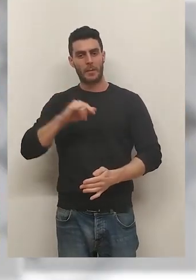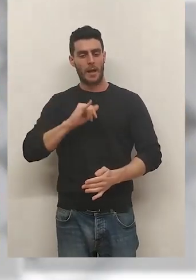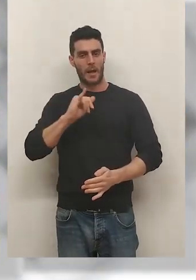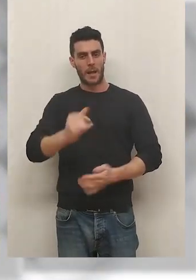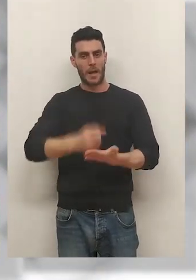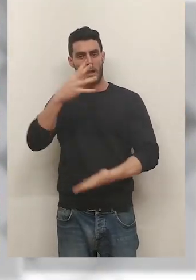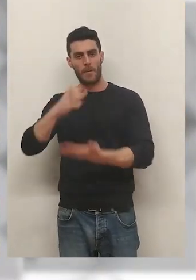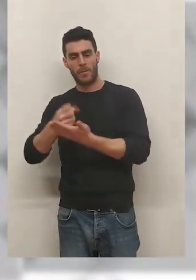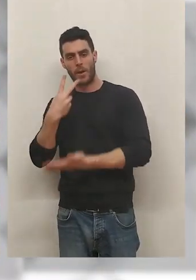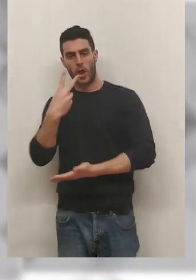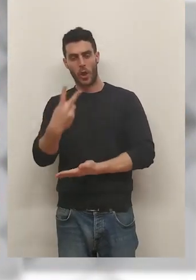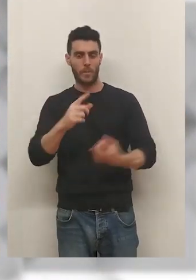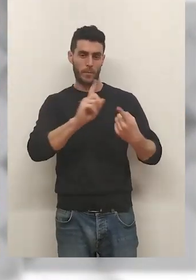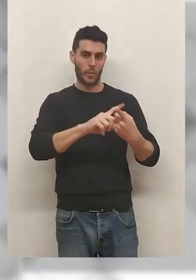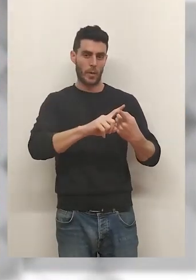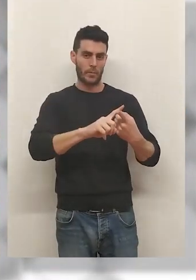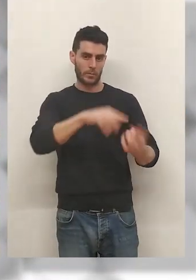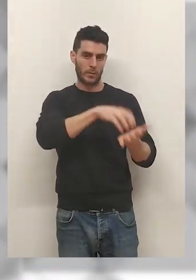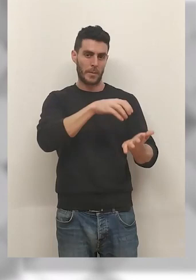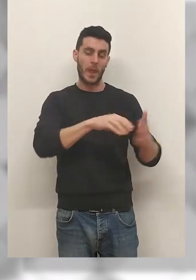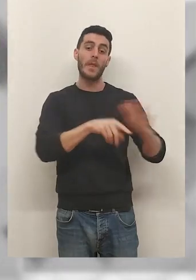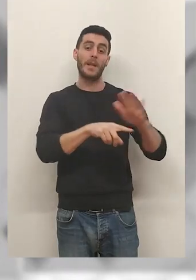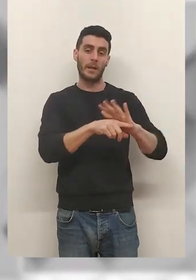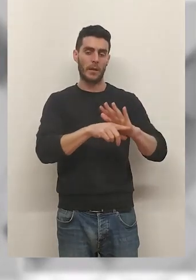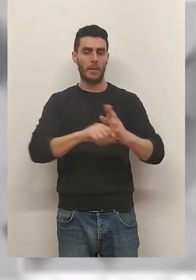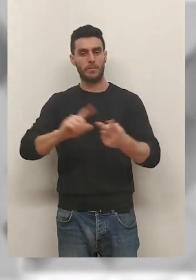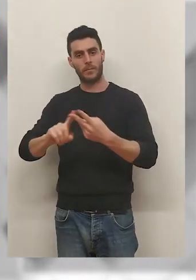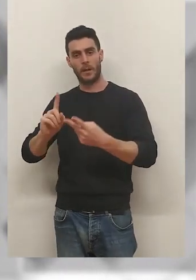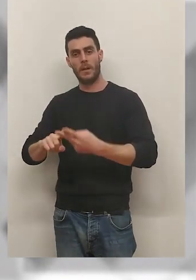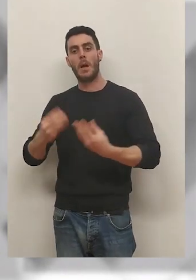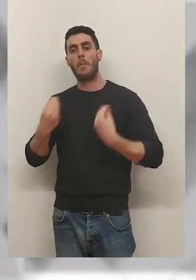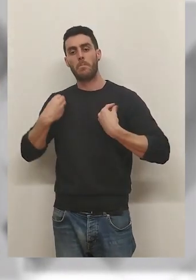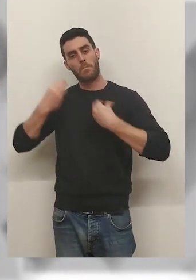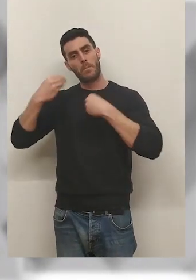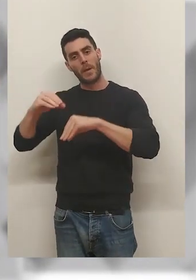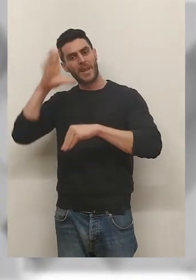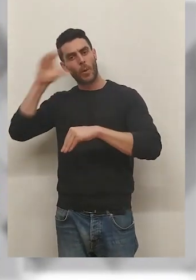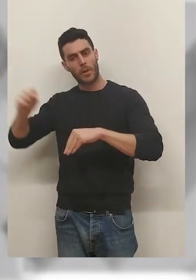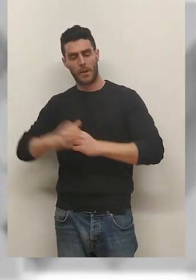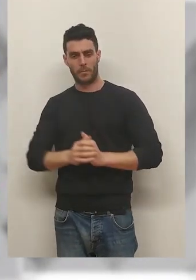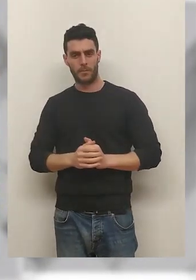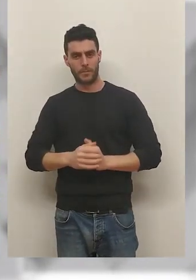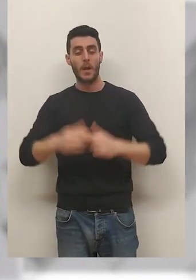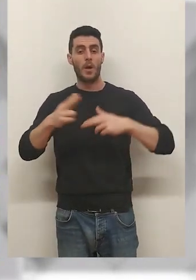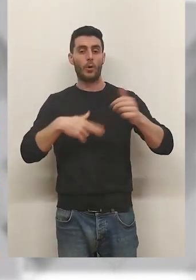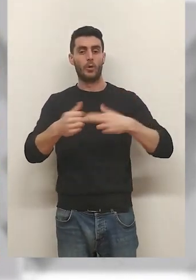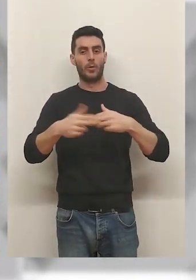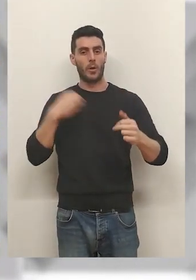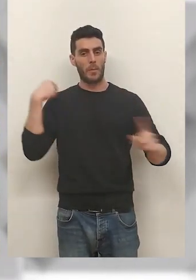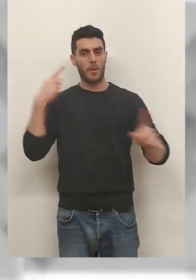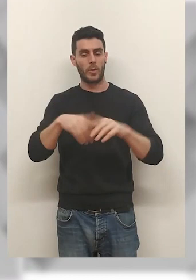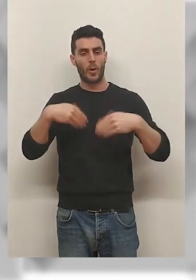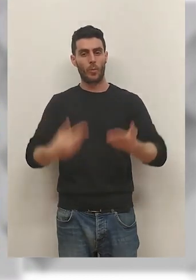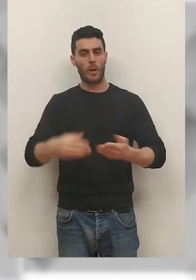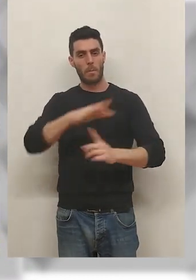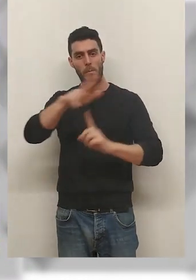contará con dos edificaciones, una para las dependencias administrativas y otra para las viviendas de los agentes. Una construcción que busca